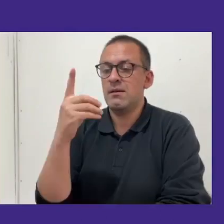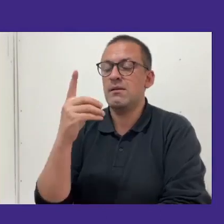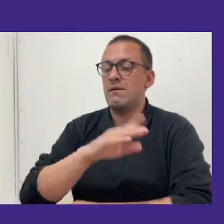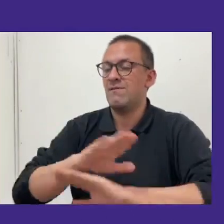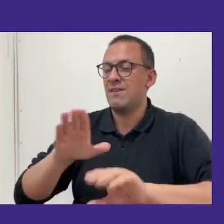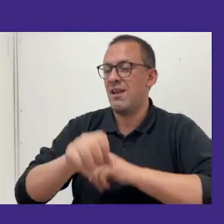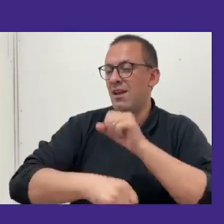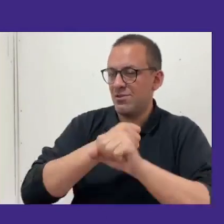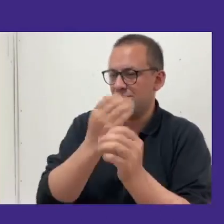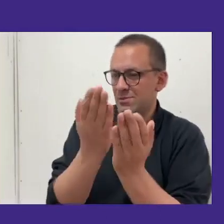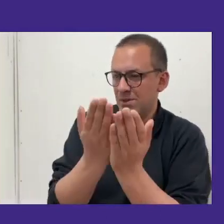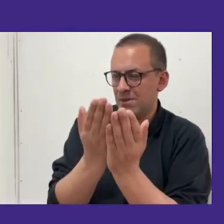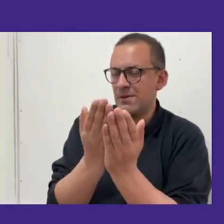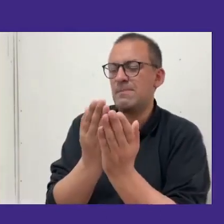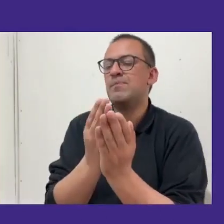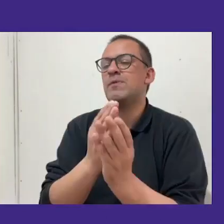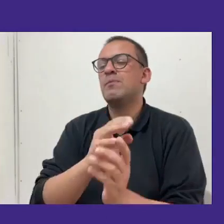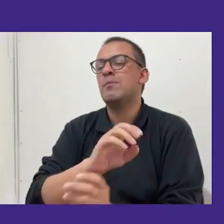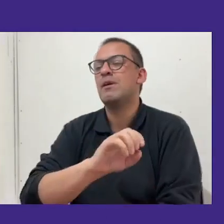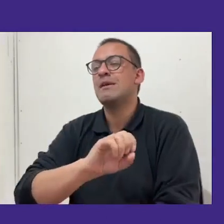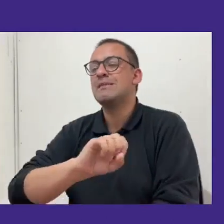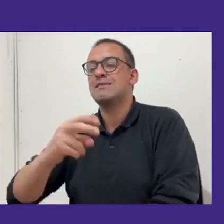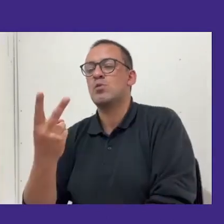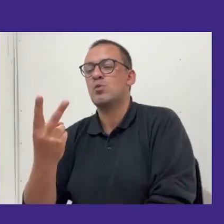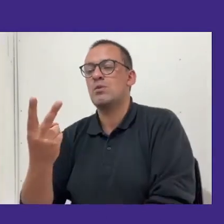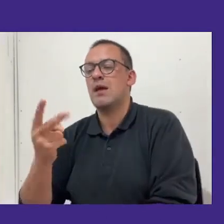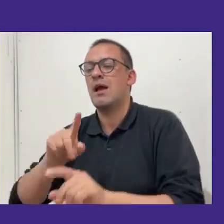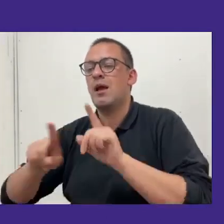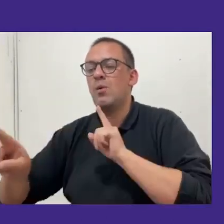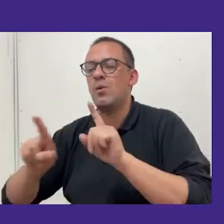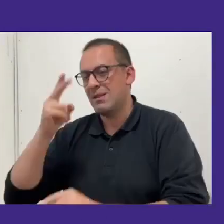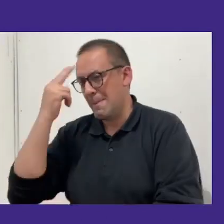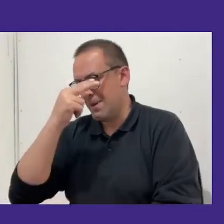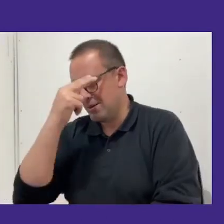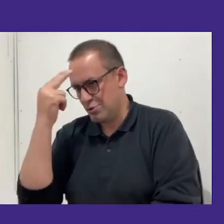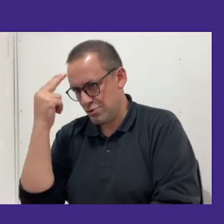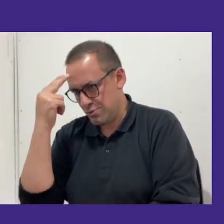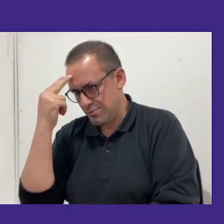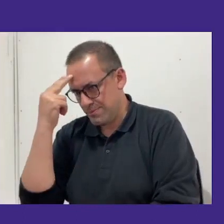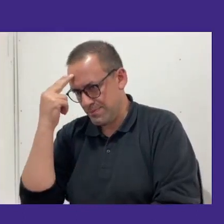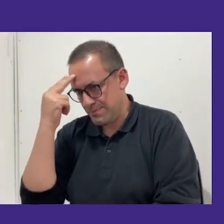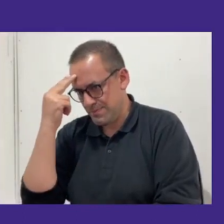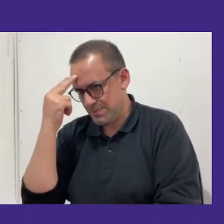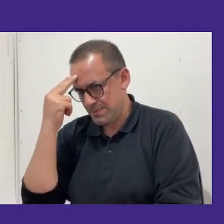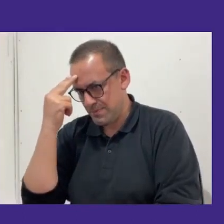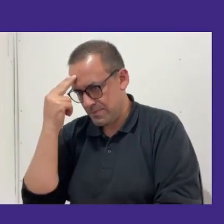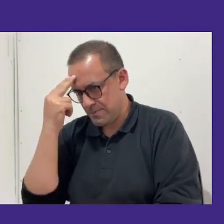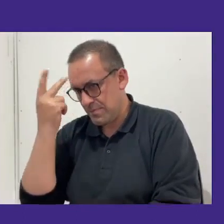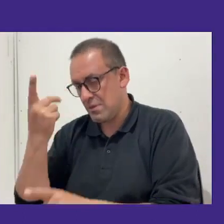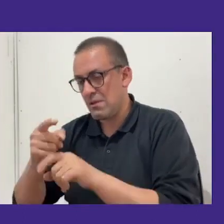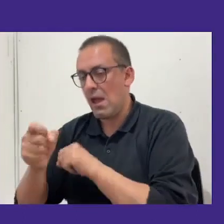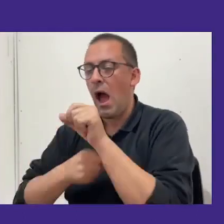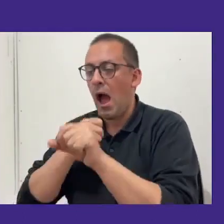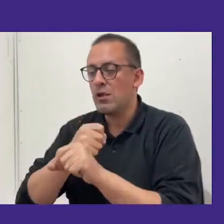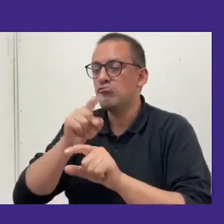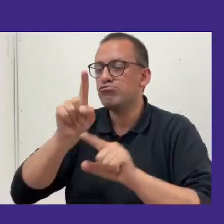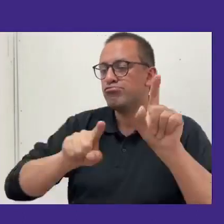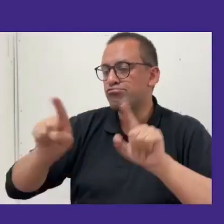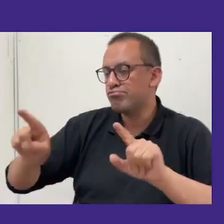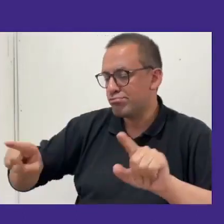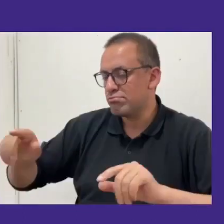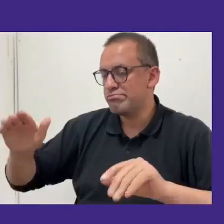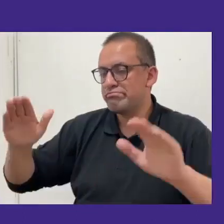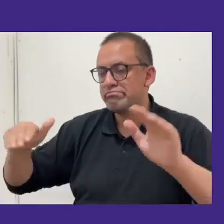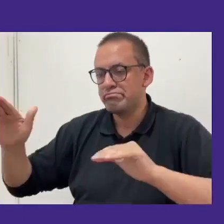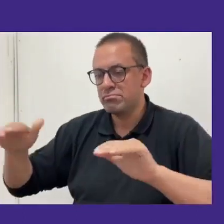y la otra empezando la siguiente en marzo, tratando de abarcar distintas generaciones. Entonces,